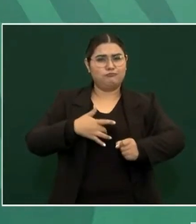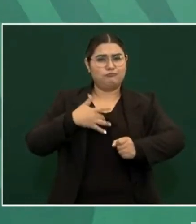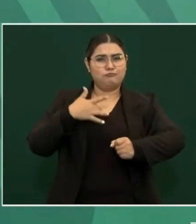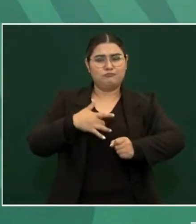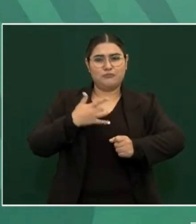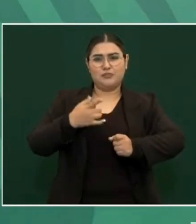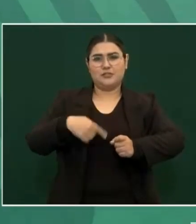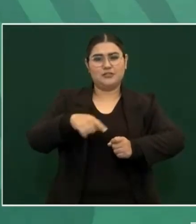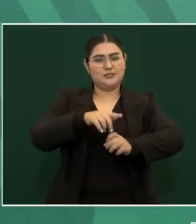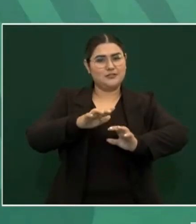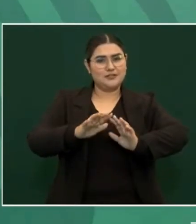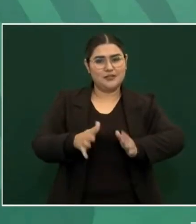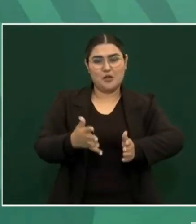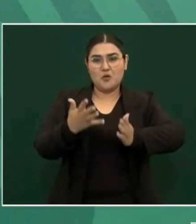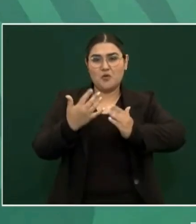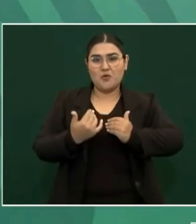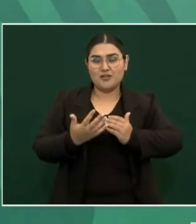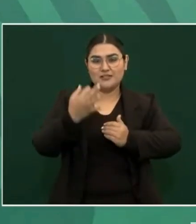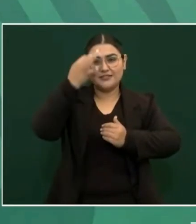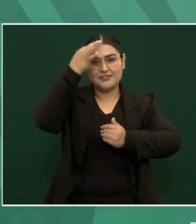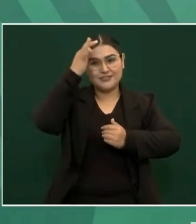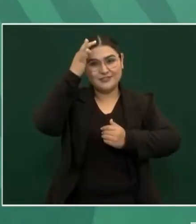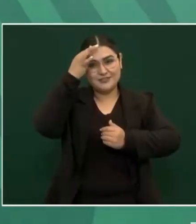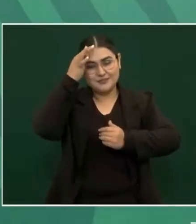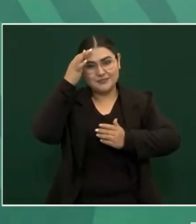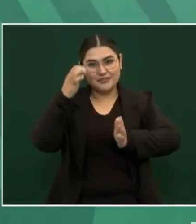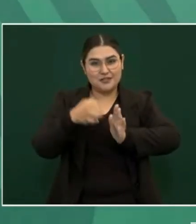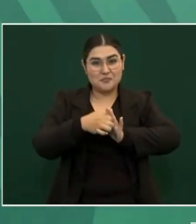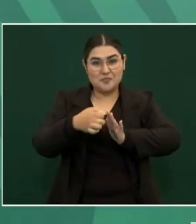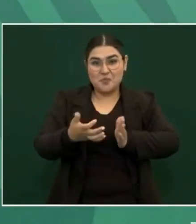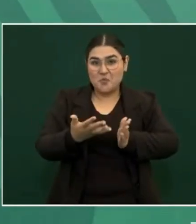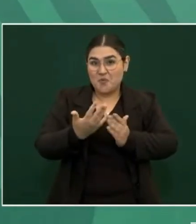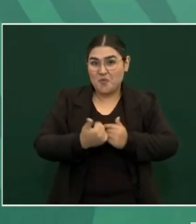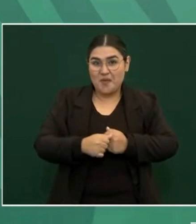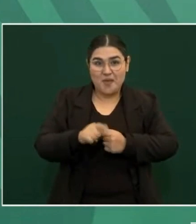servicios y sobre todo no hay agua